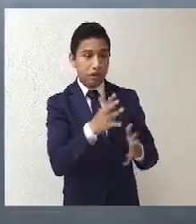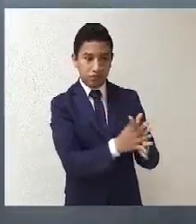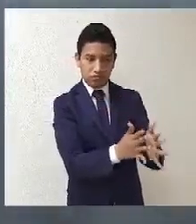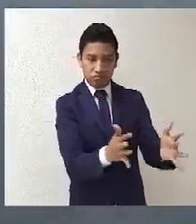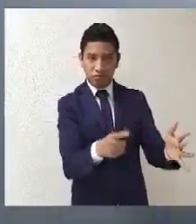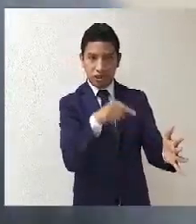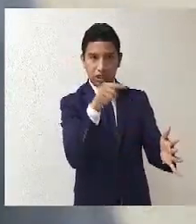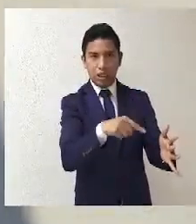local le dijo,